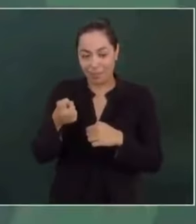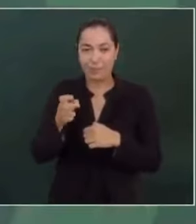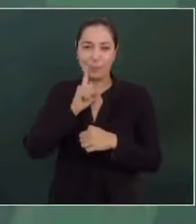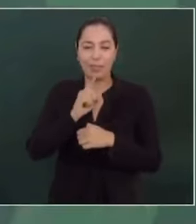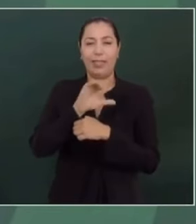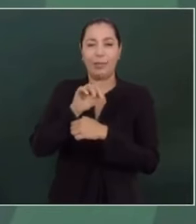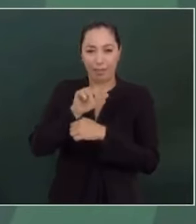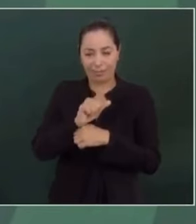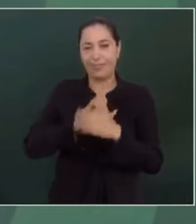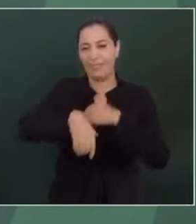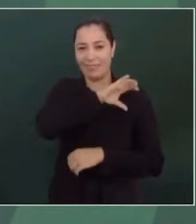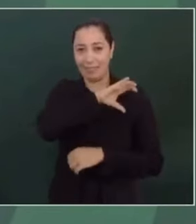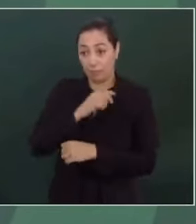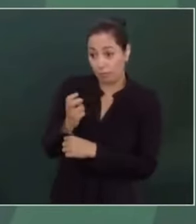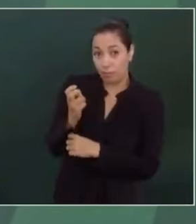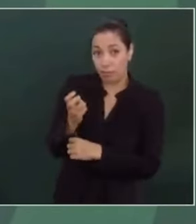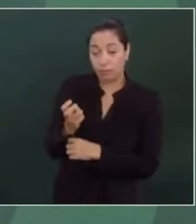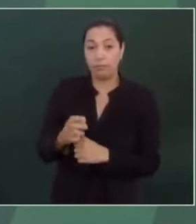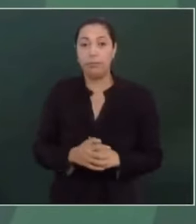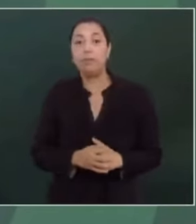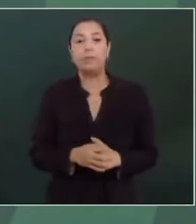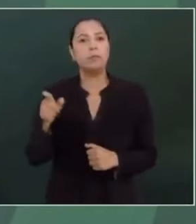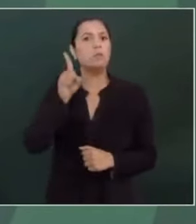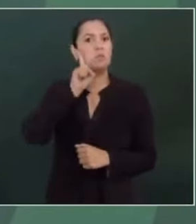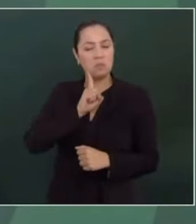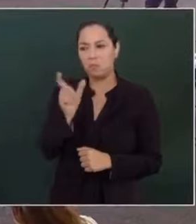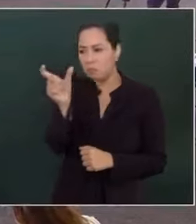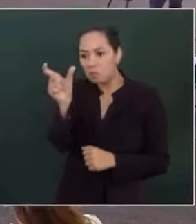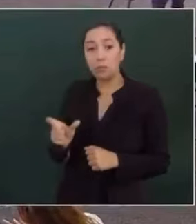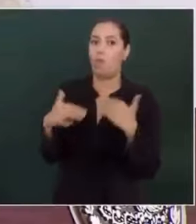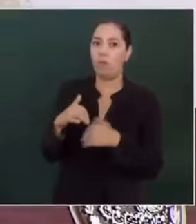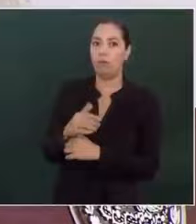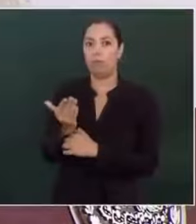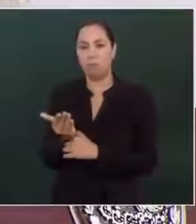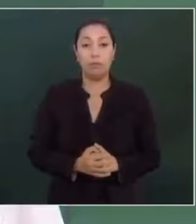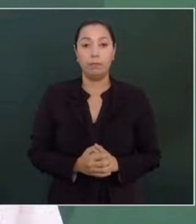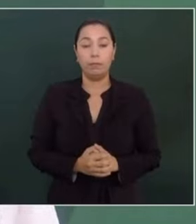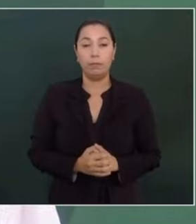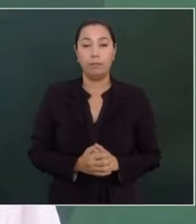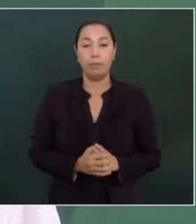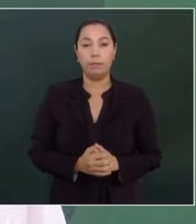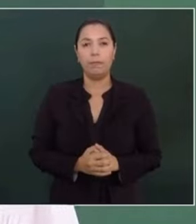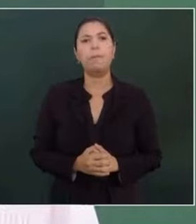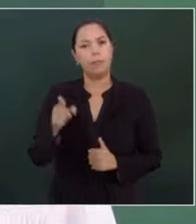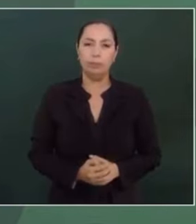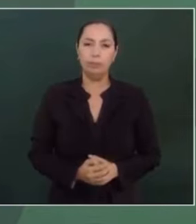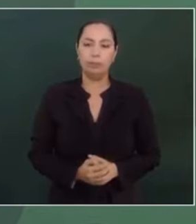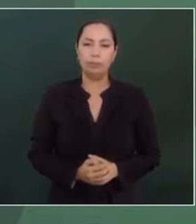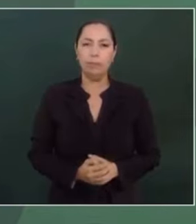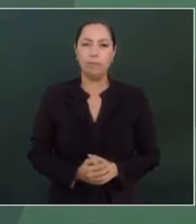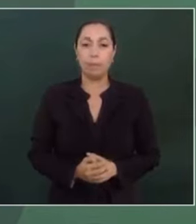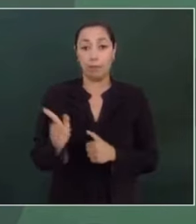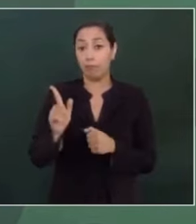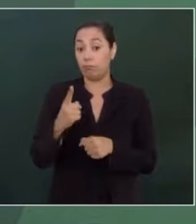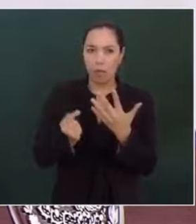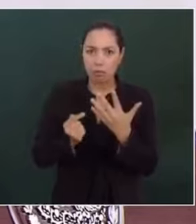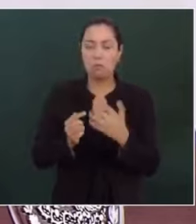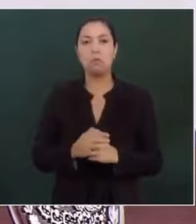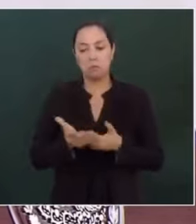que es una mujer excepcional, preparada, es investigadora, de primera.